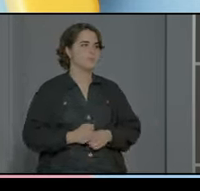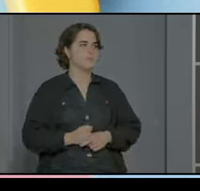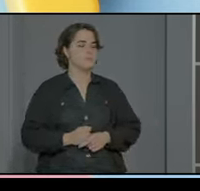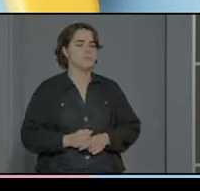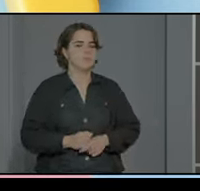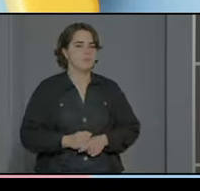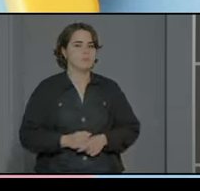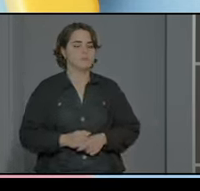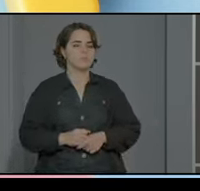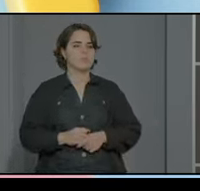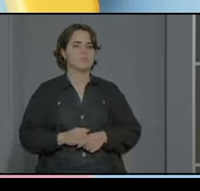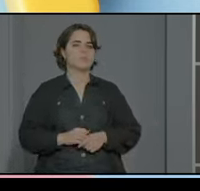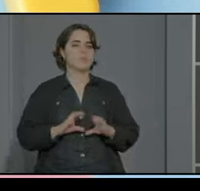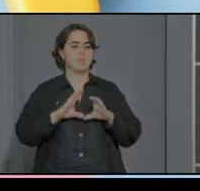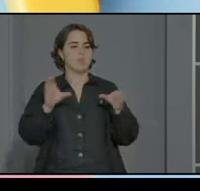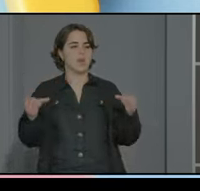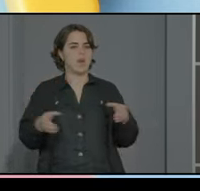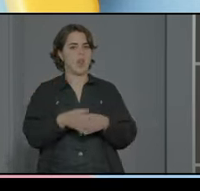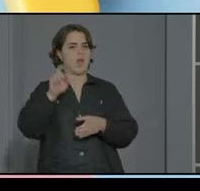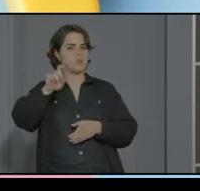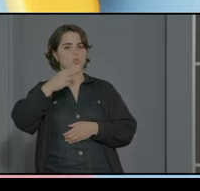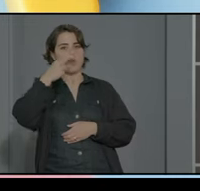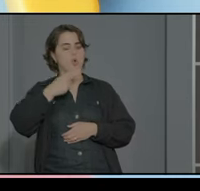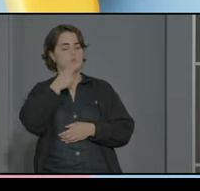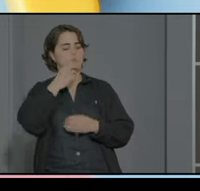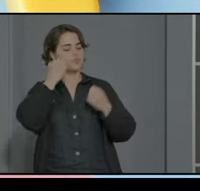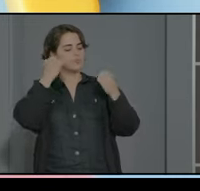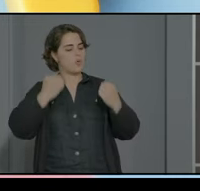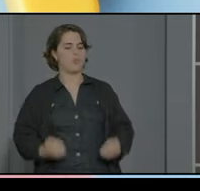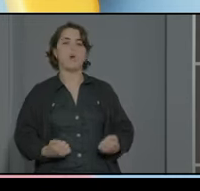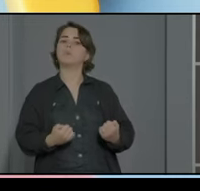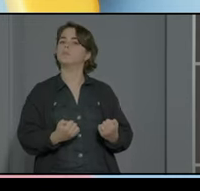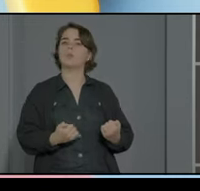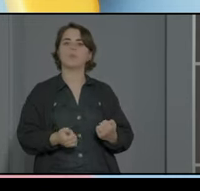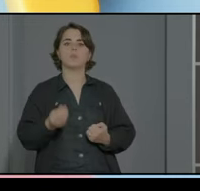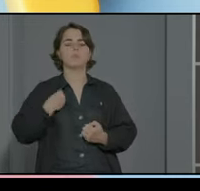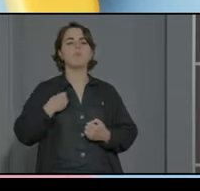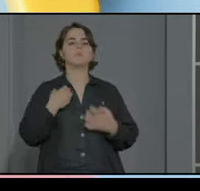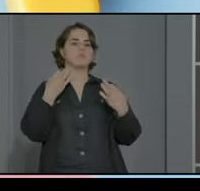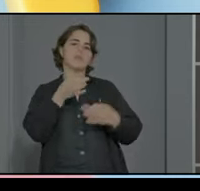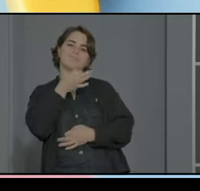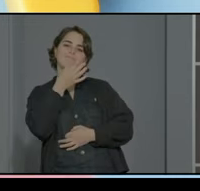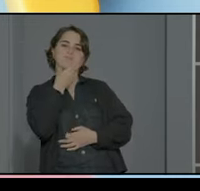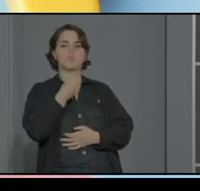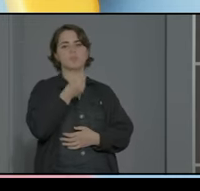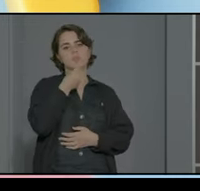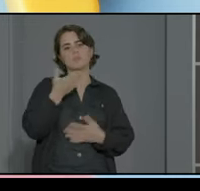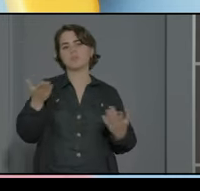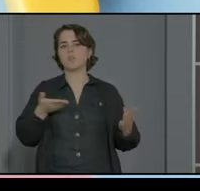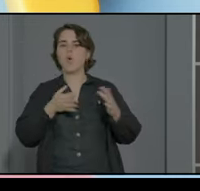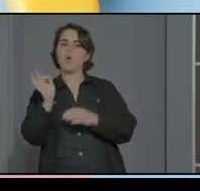tenemos que partir de un claustro comprometido si o sin y aparte de que sea igual decía palabras bonitas o todo el claustro está